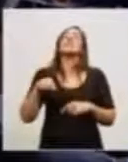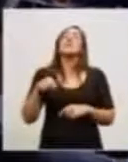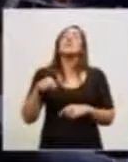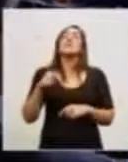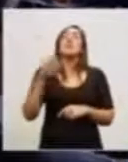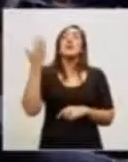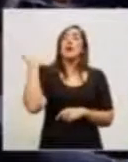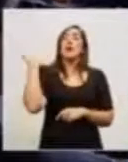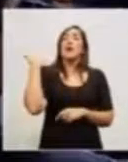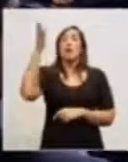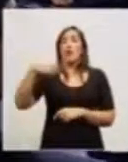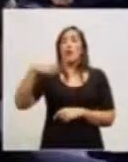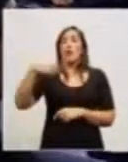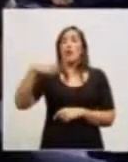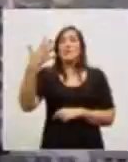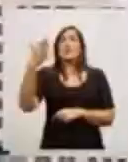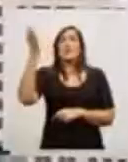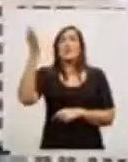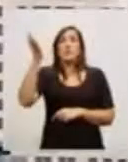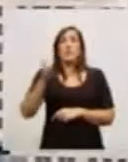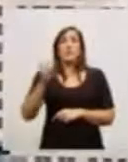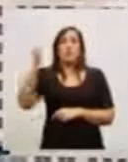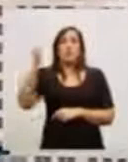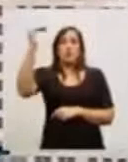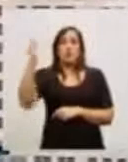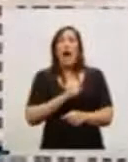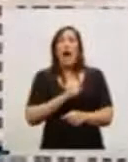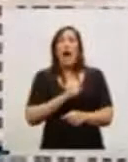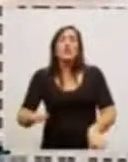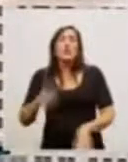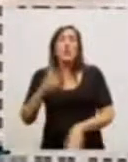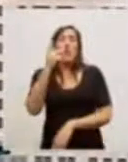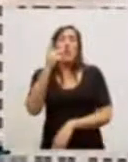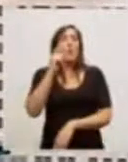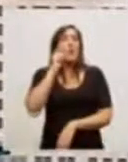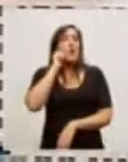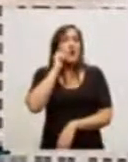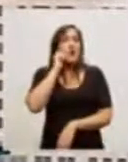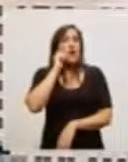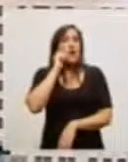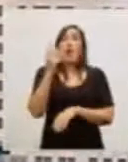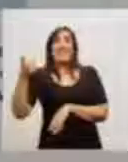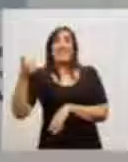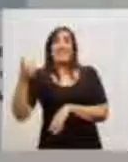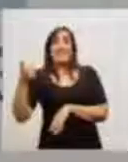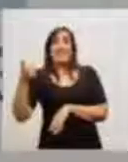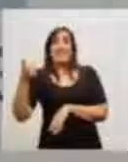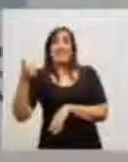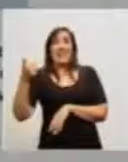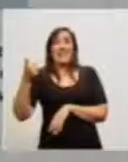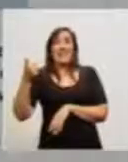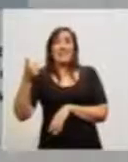,5% para los niños menores hasta un año, y del 46 hasta los 2 años.